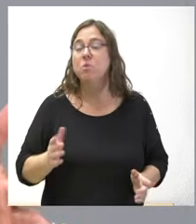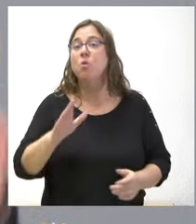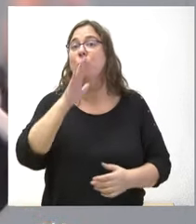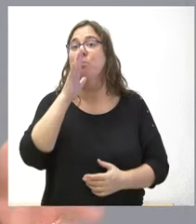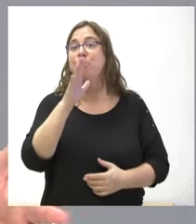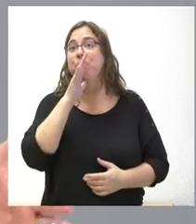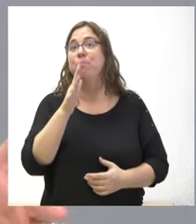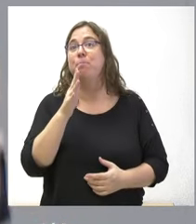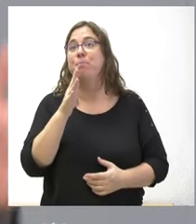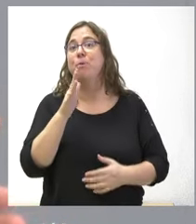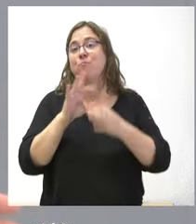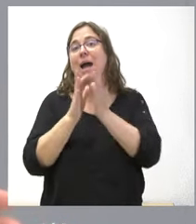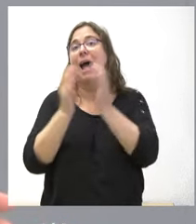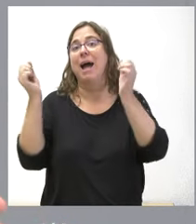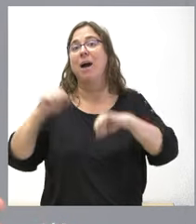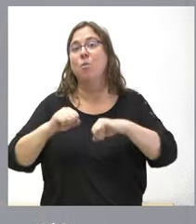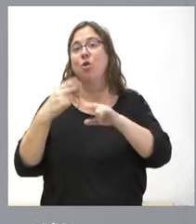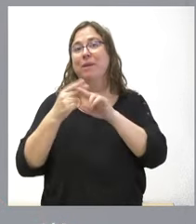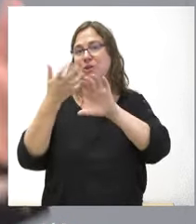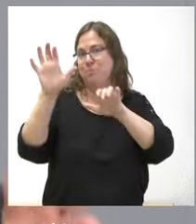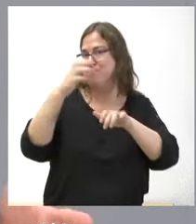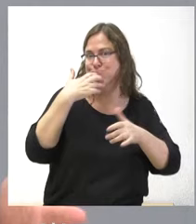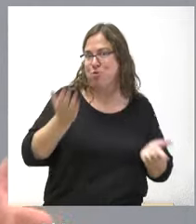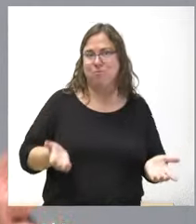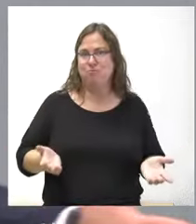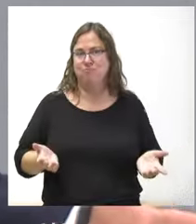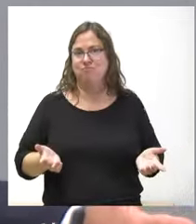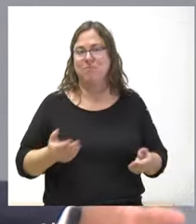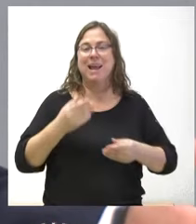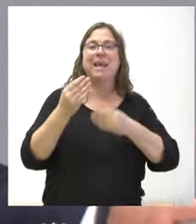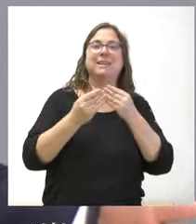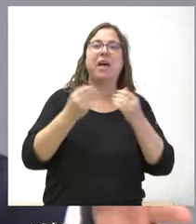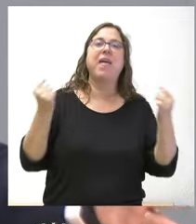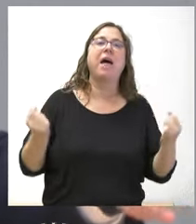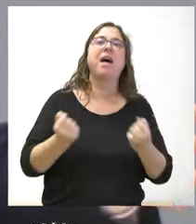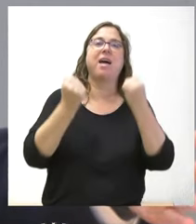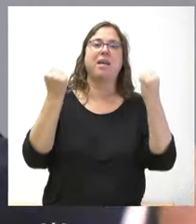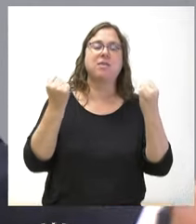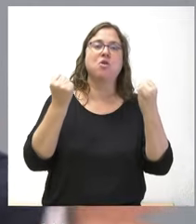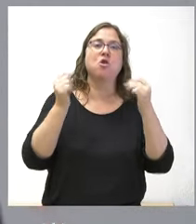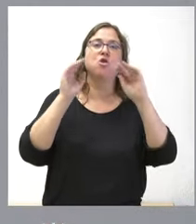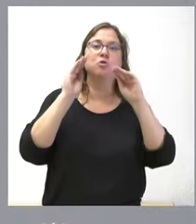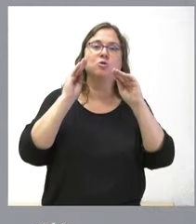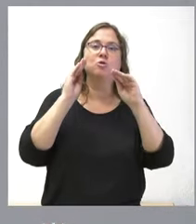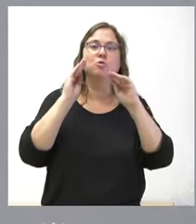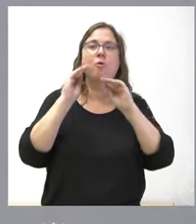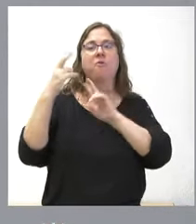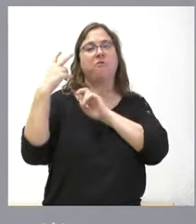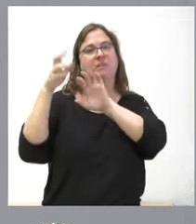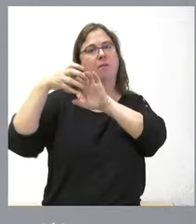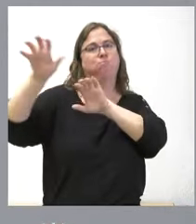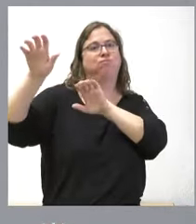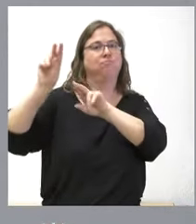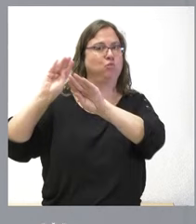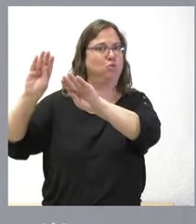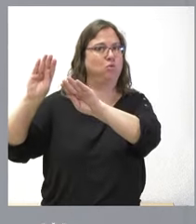porque se llega a un acuerdo con partidos separatistas y se lleva a cabo una acción propia del soberanismo fiscal frente